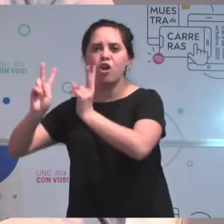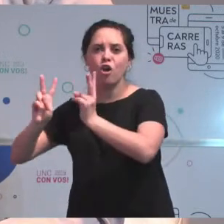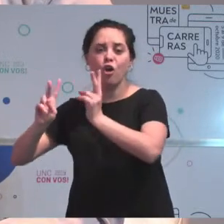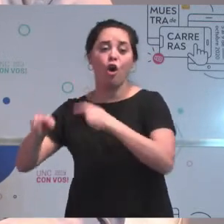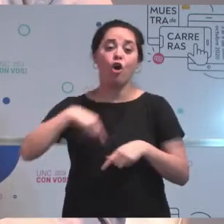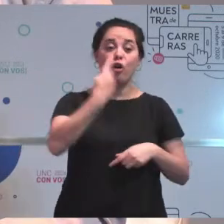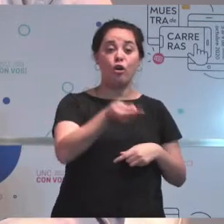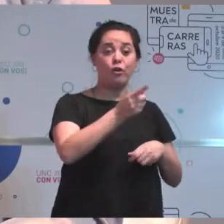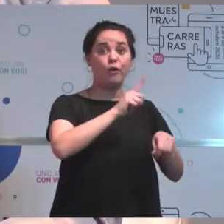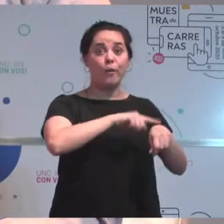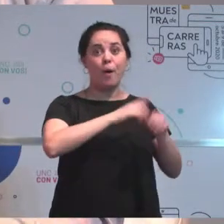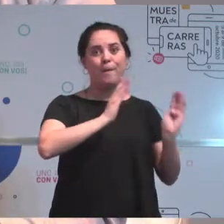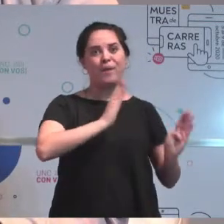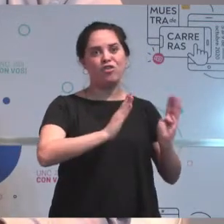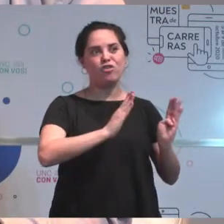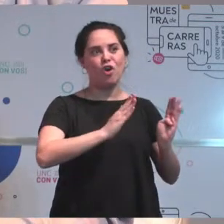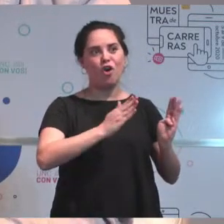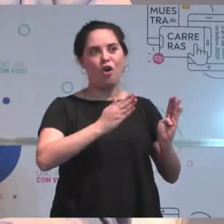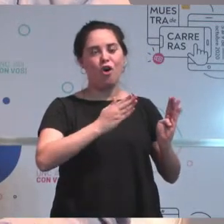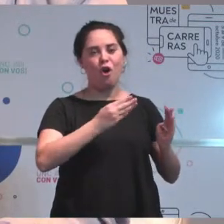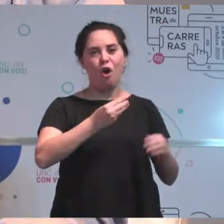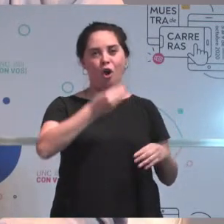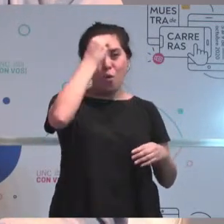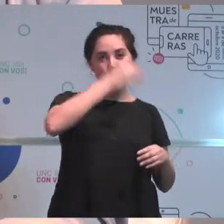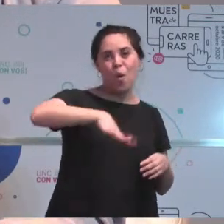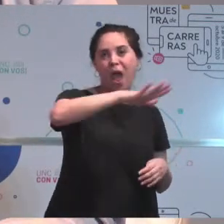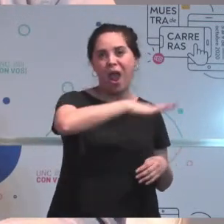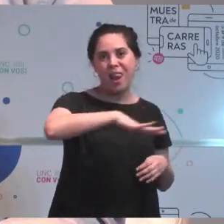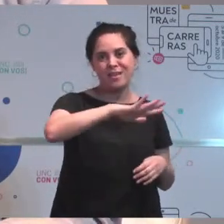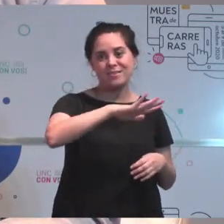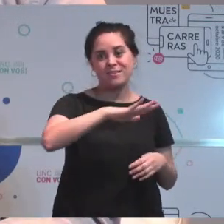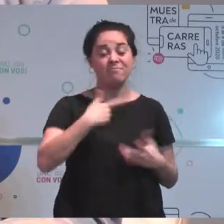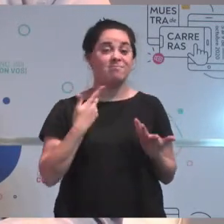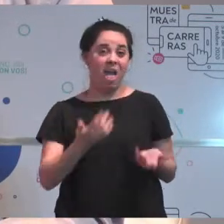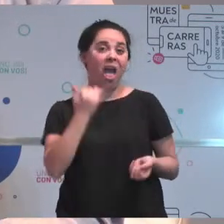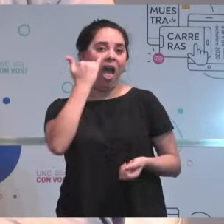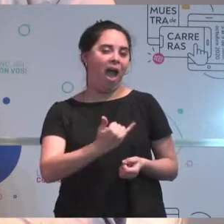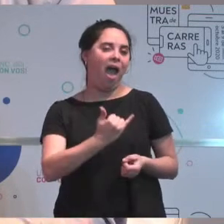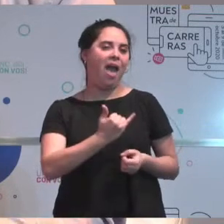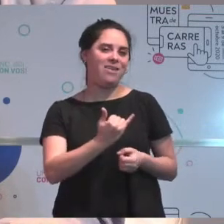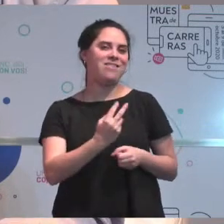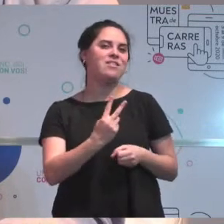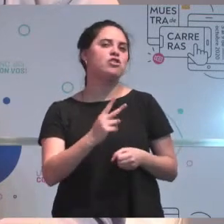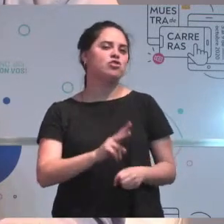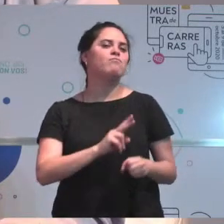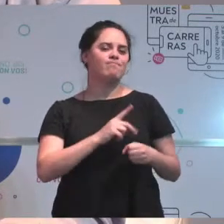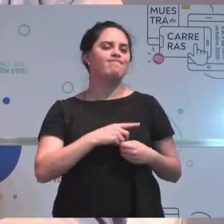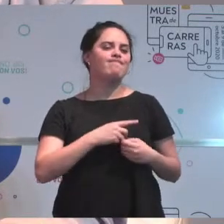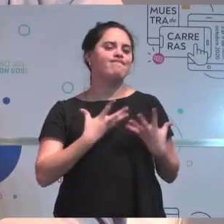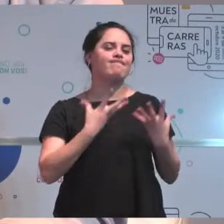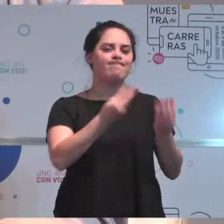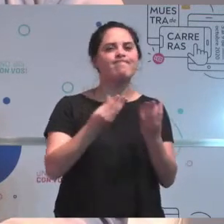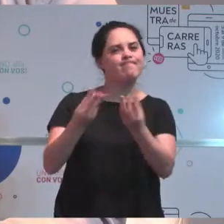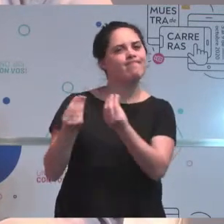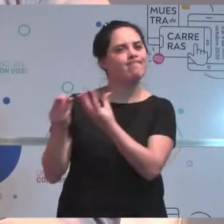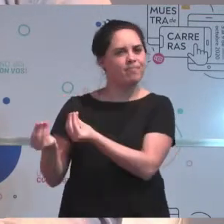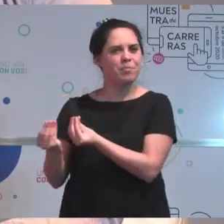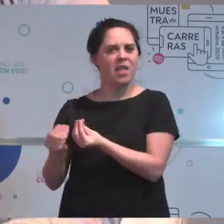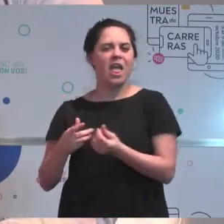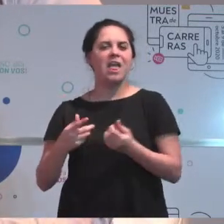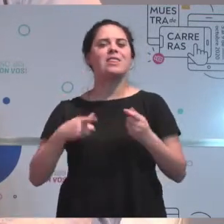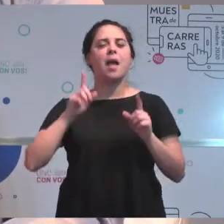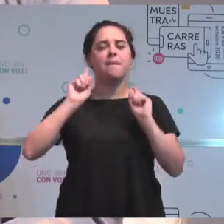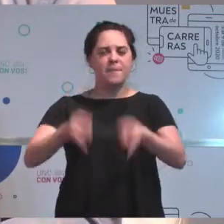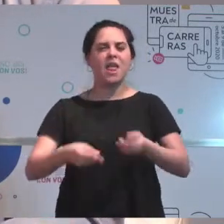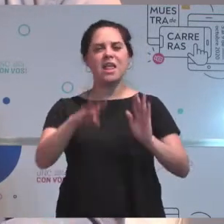haciendo de soporte a veces algún municipio que necesite alguna colaboración o instrucción al respecto. O